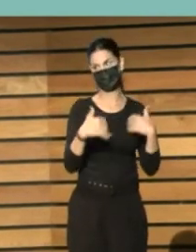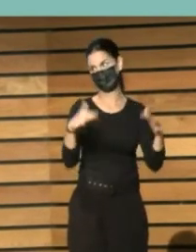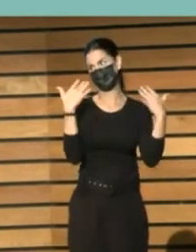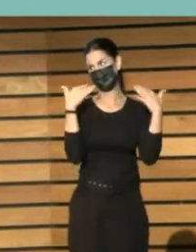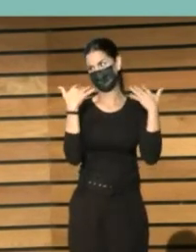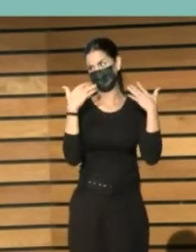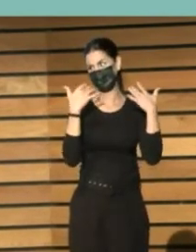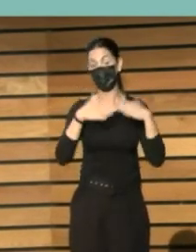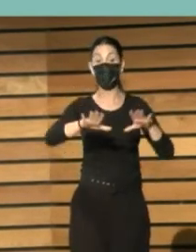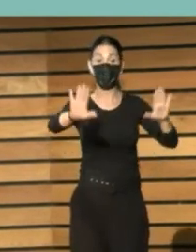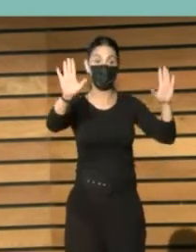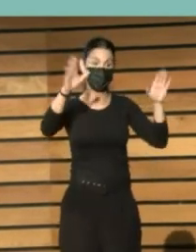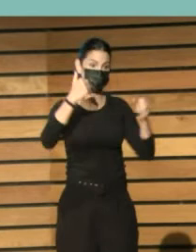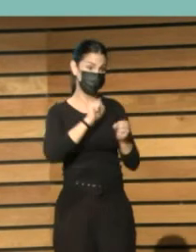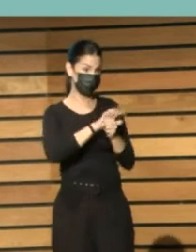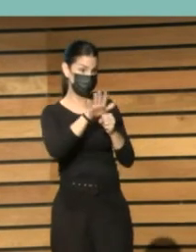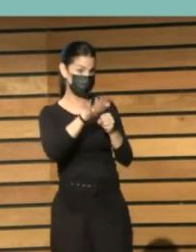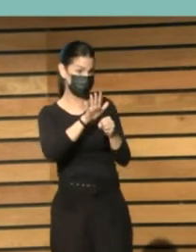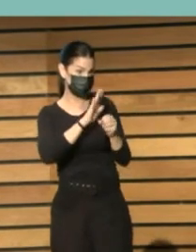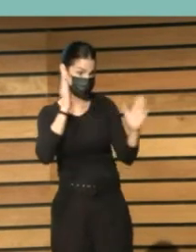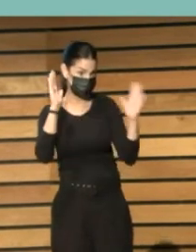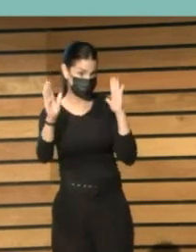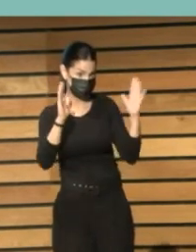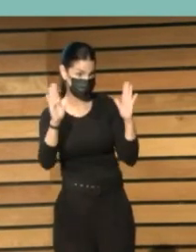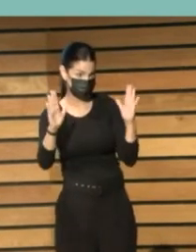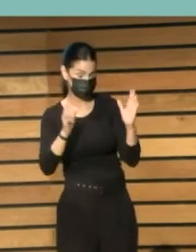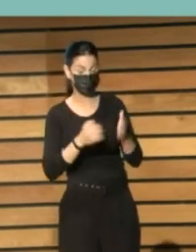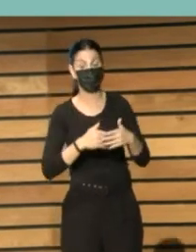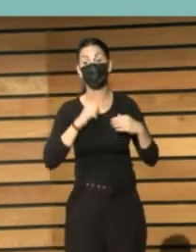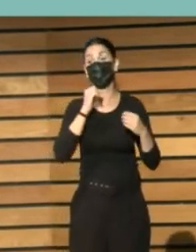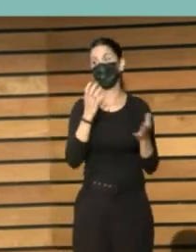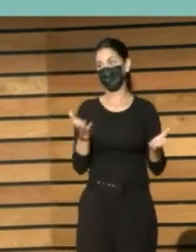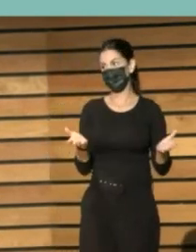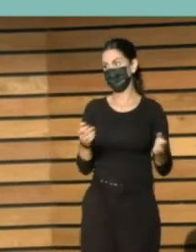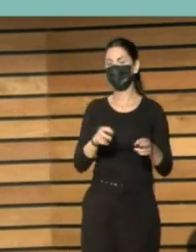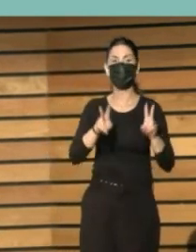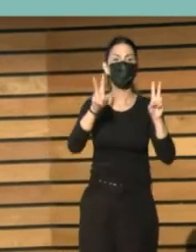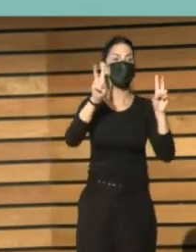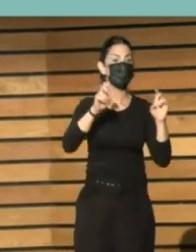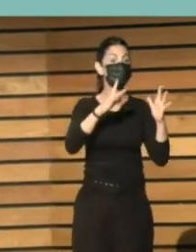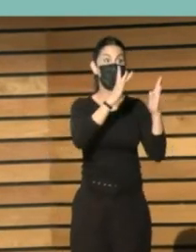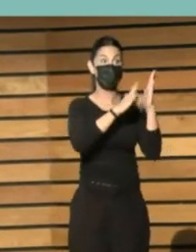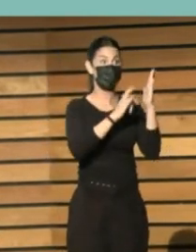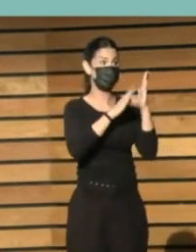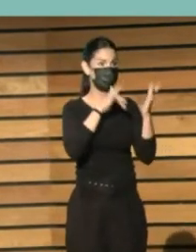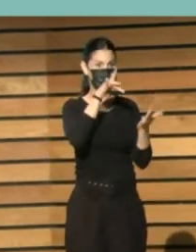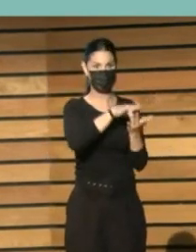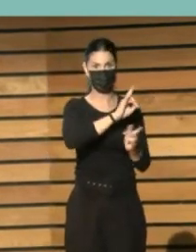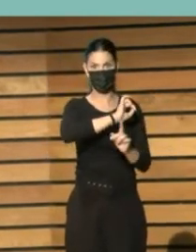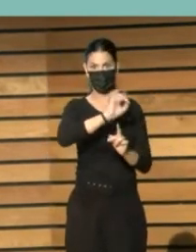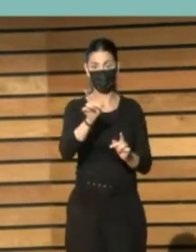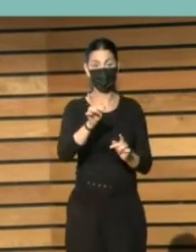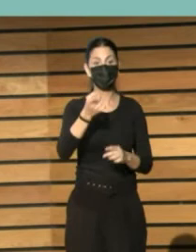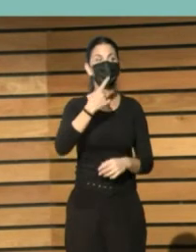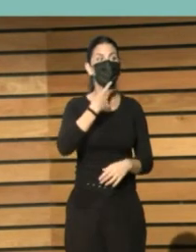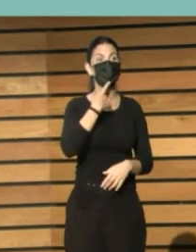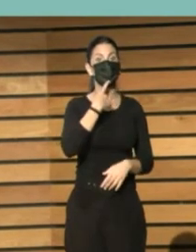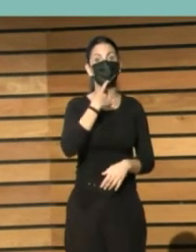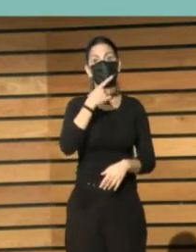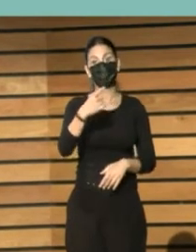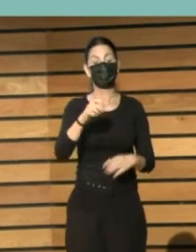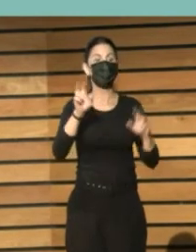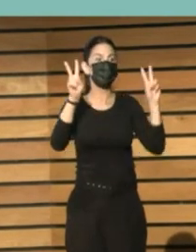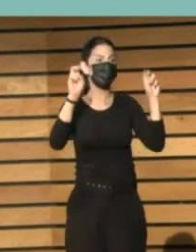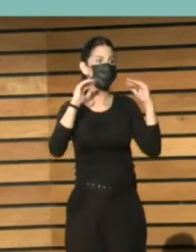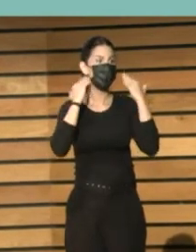Salvo pandemia. Claro, es que tuvo que venir, por cierto, para los que no estuvisteis en Valencia, deciros que el congreso de